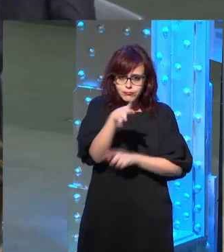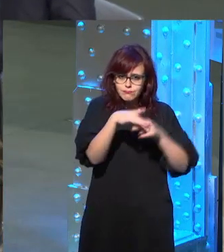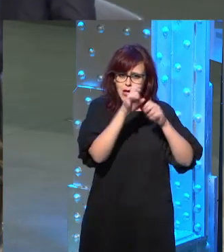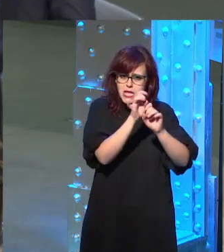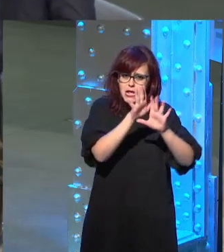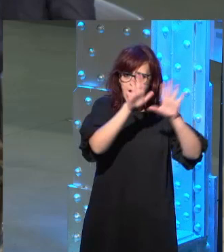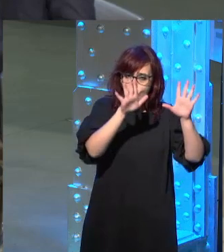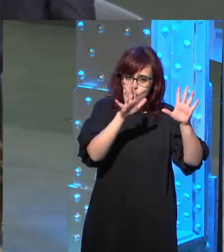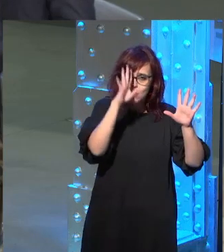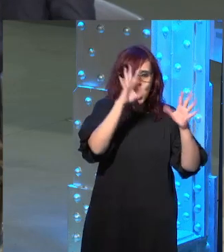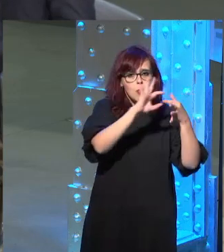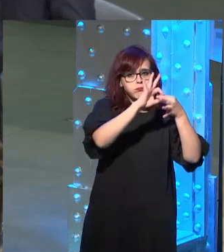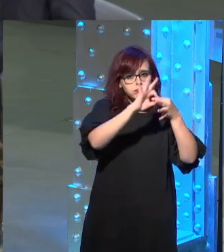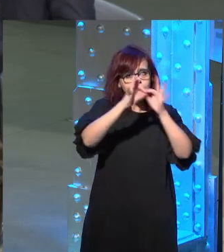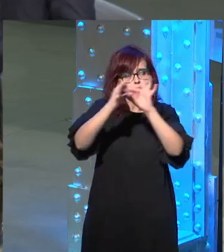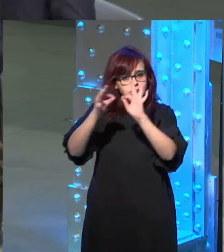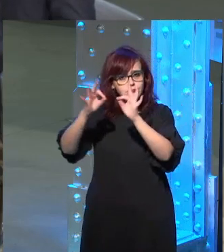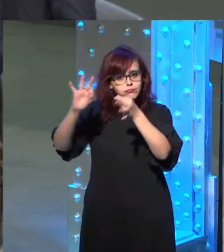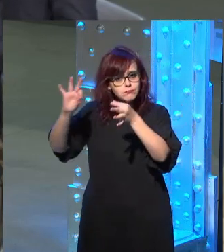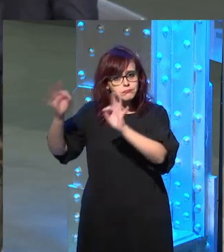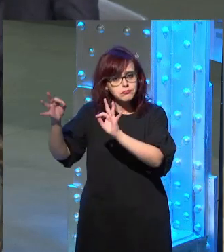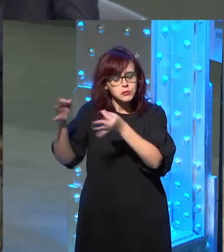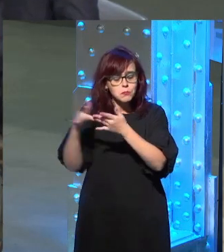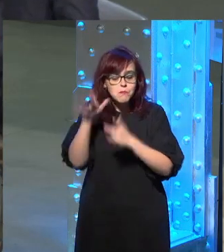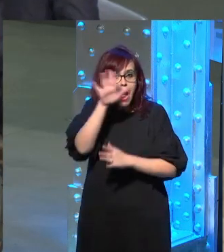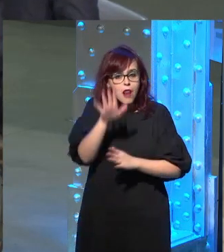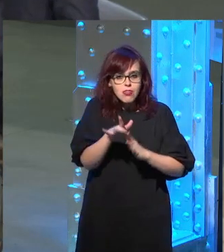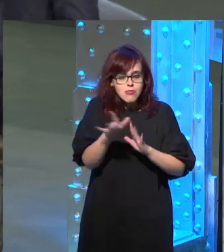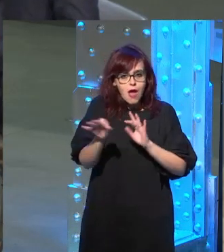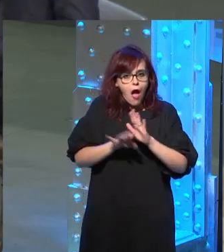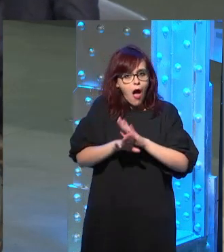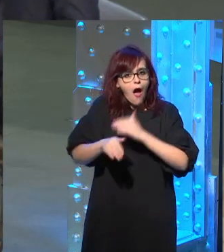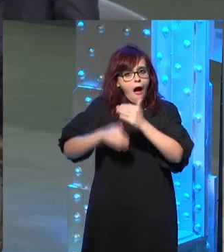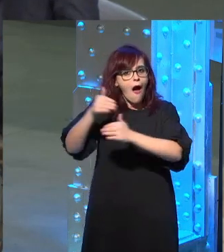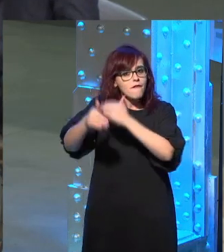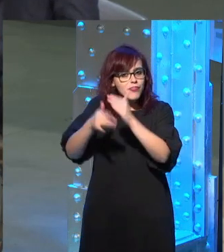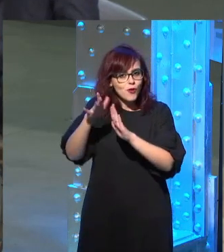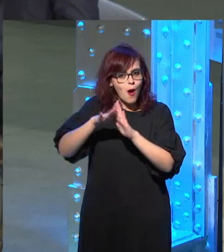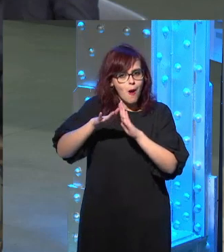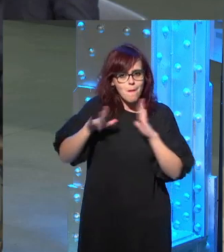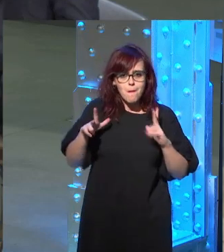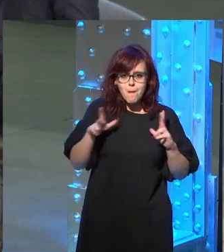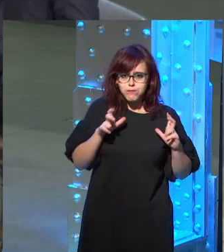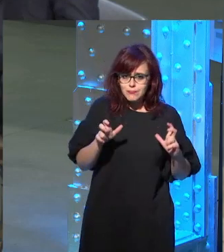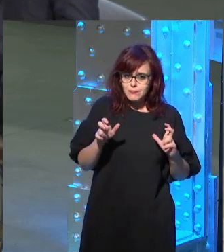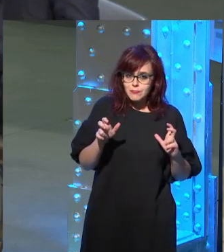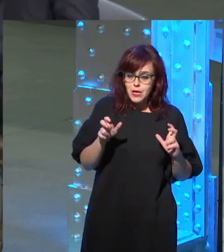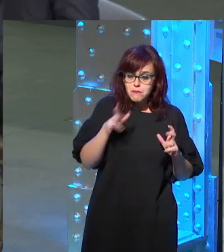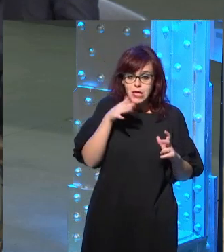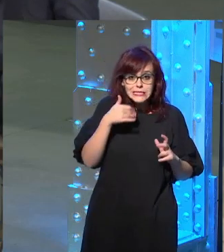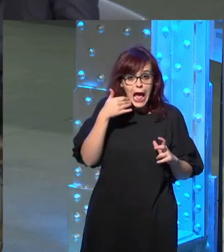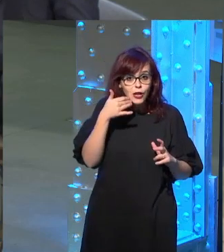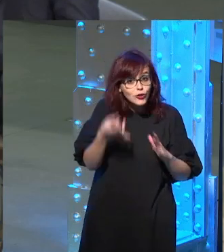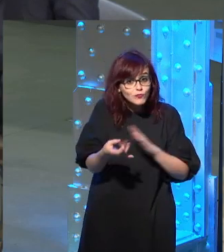la que parece que avanzamos de una manera perfectamente programada y algo que no ocurrió